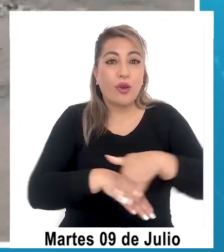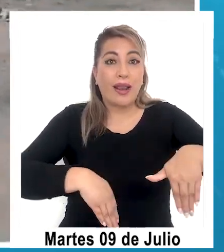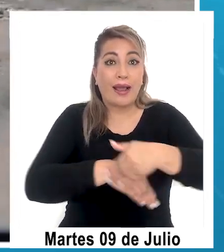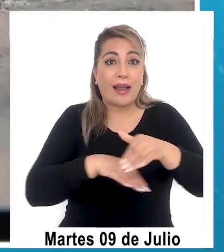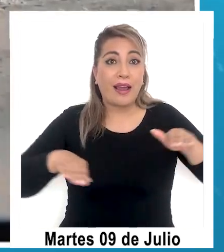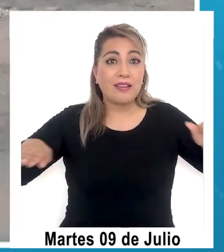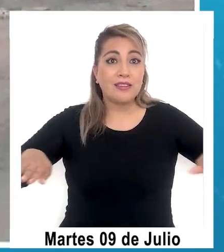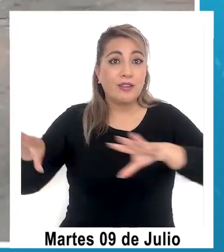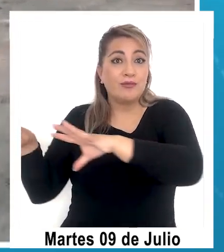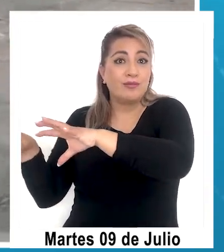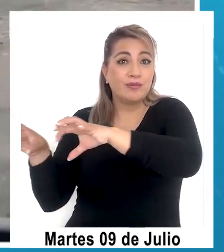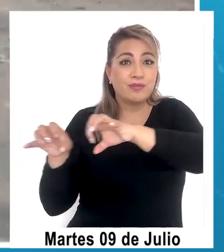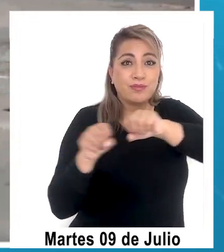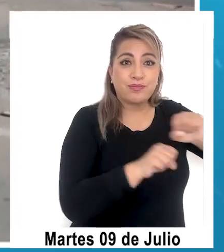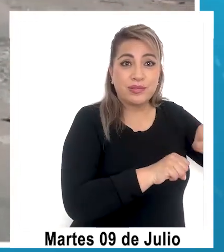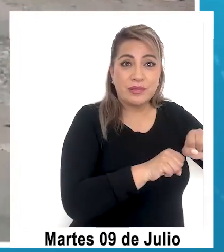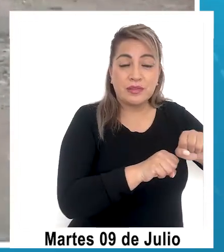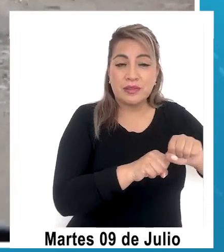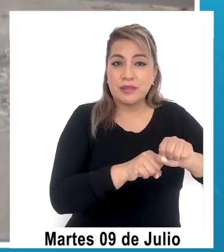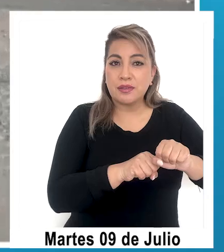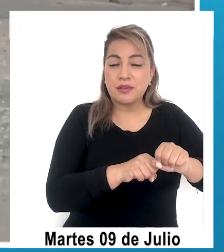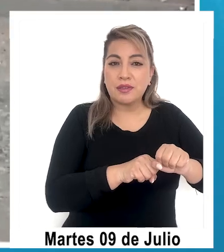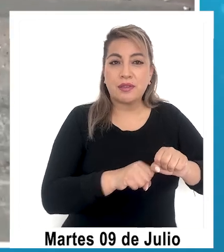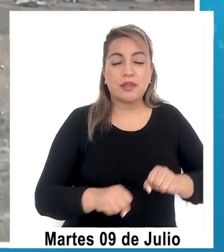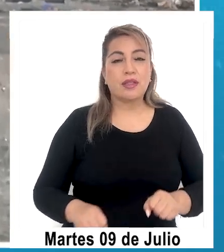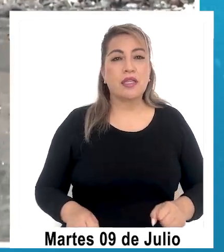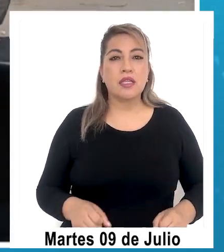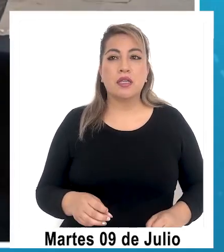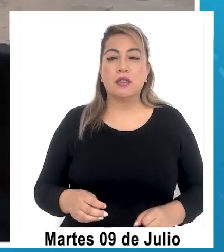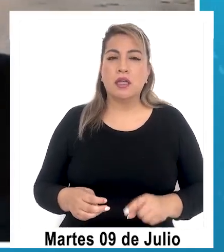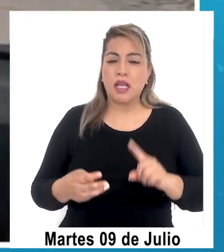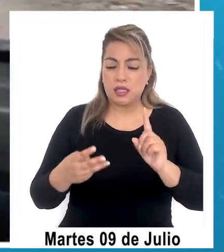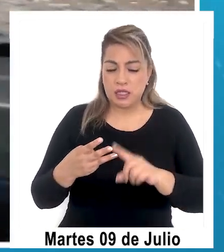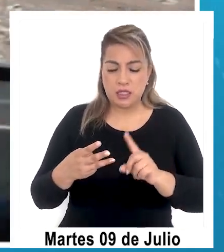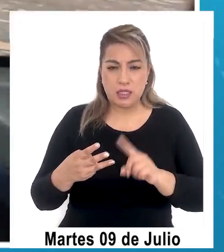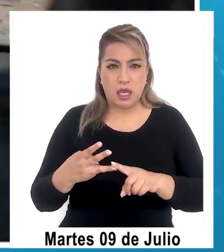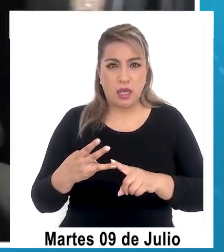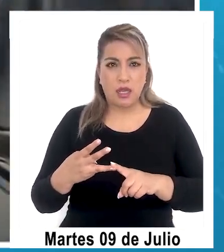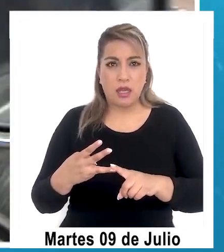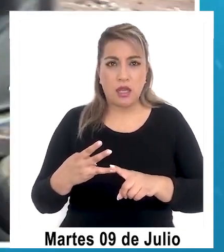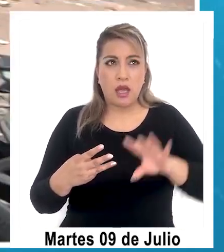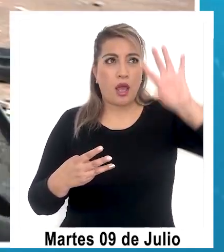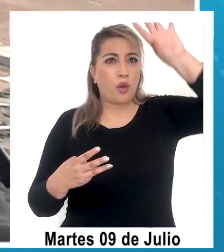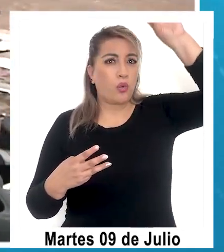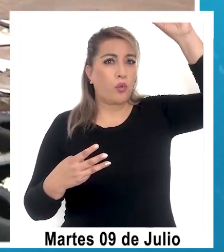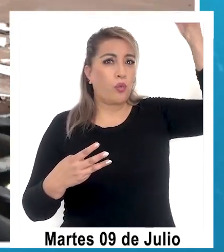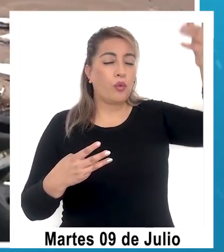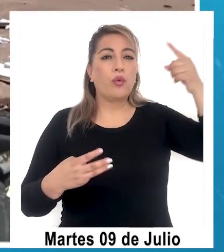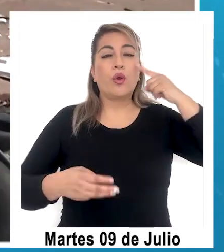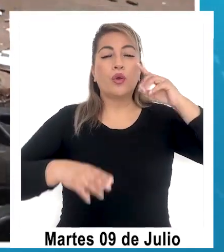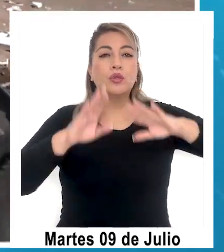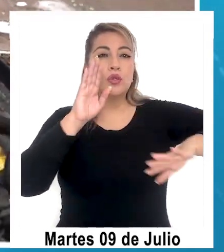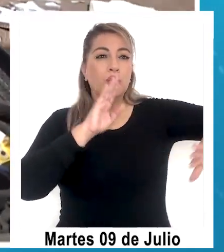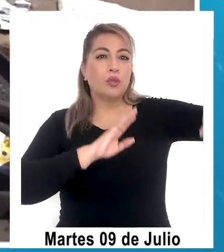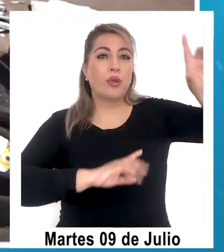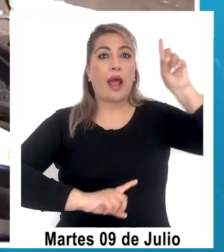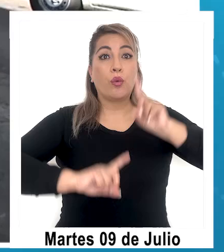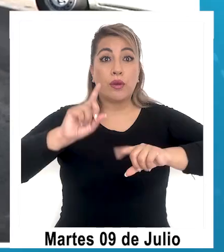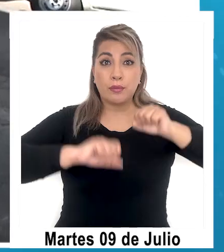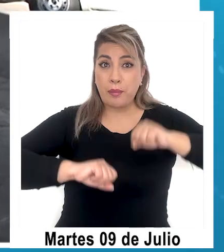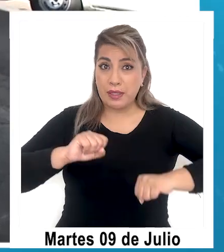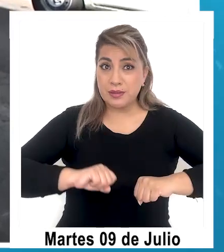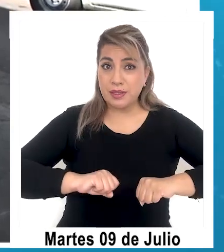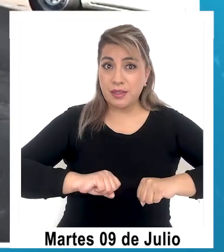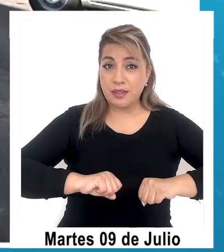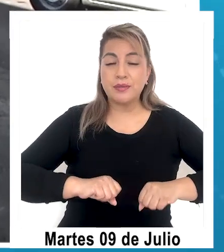calles, y la tercera sería cuidar el medioambiente por parte de las de las empresas.